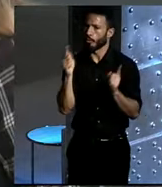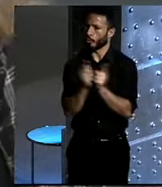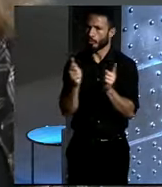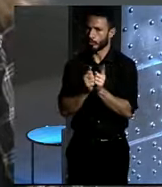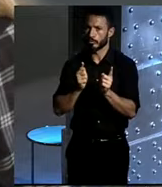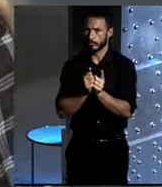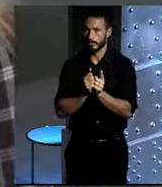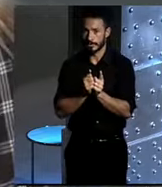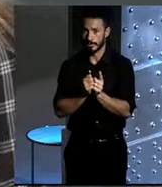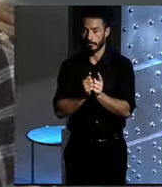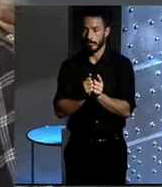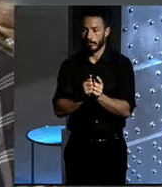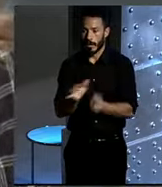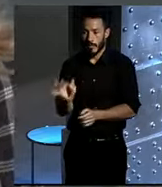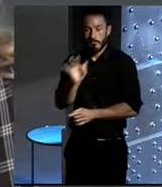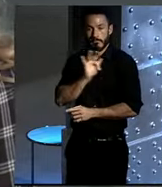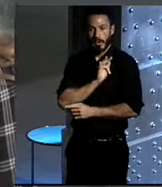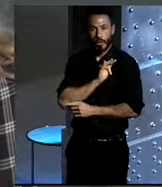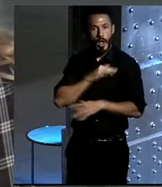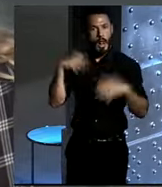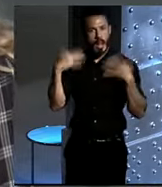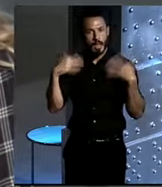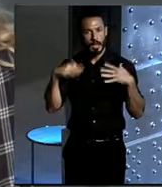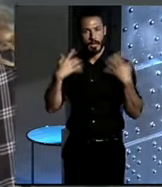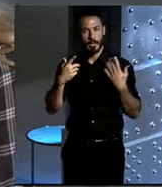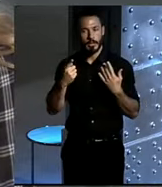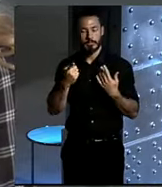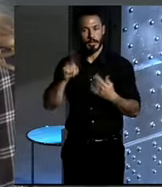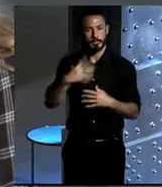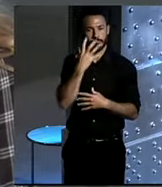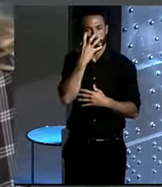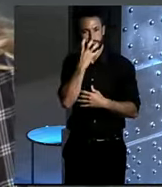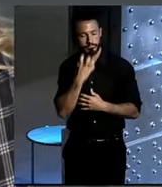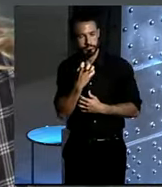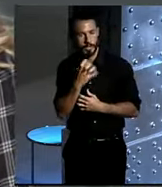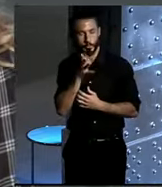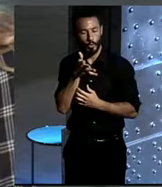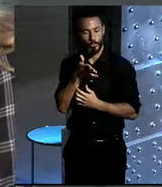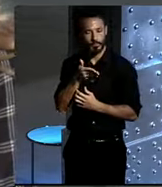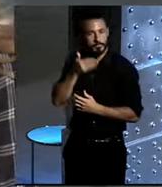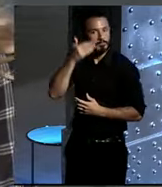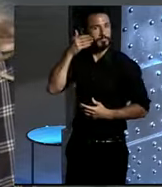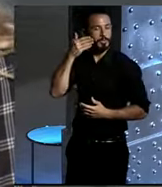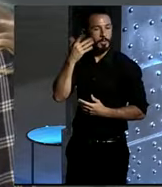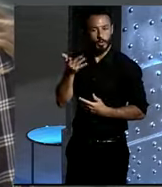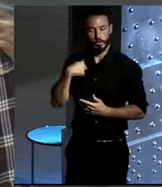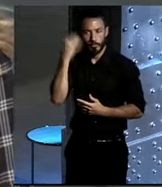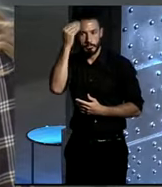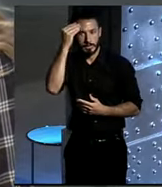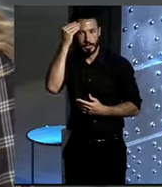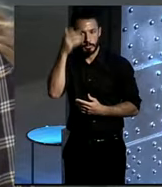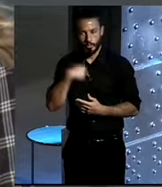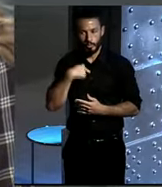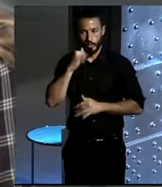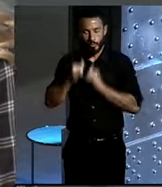Y para mí el premio fue una gran alegría, pero también supuso una gran tristeza, porque por un lado era un honor recibirlo y por otro lado pensaba, sí yo, que he hecho